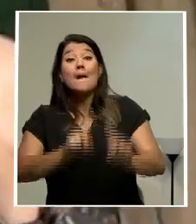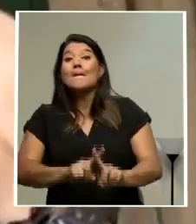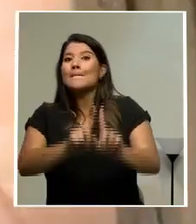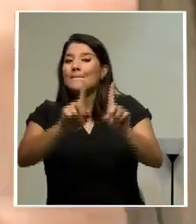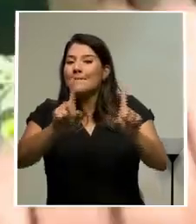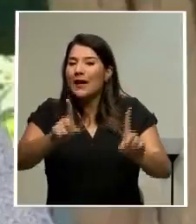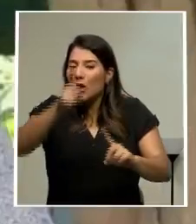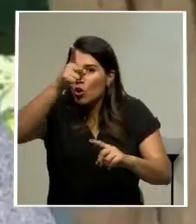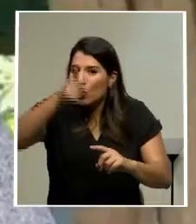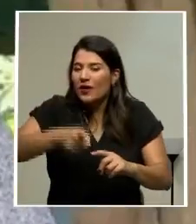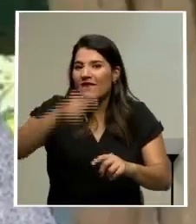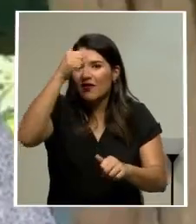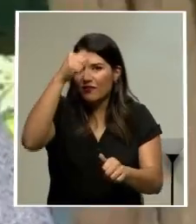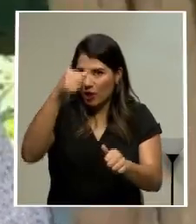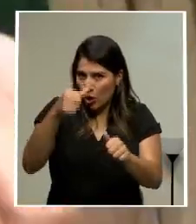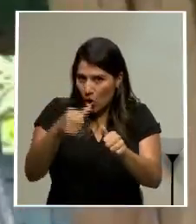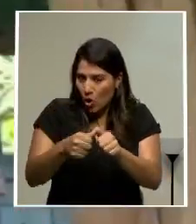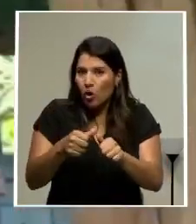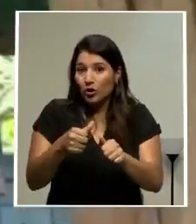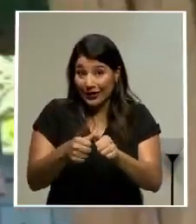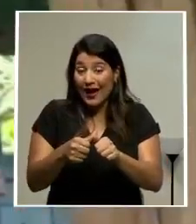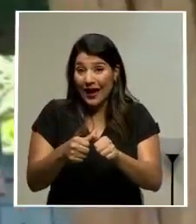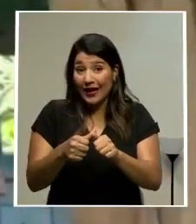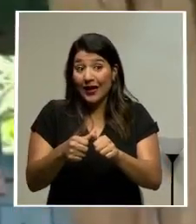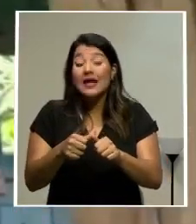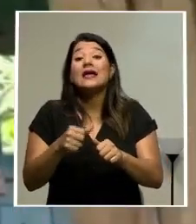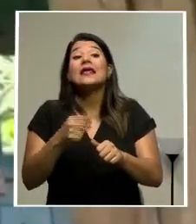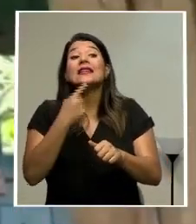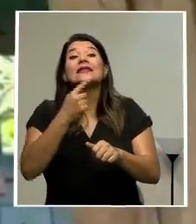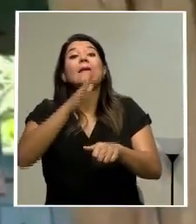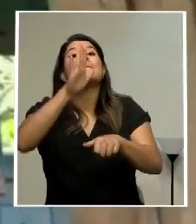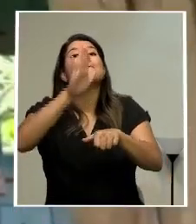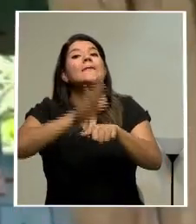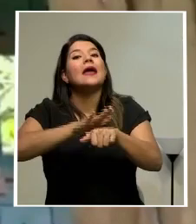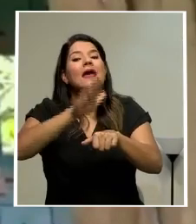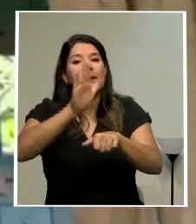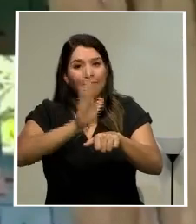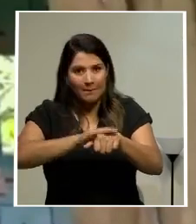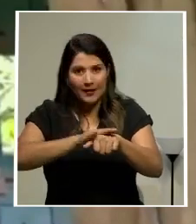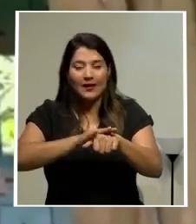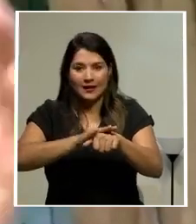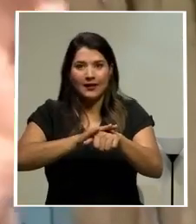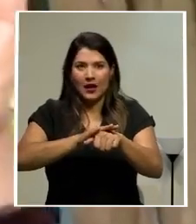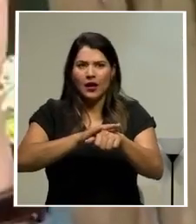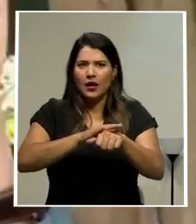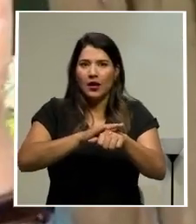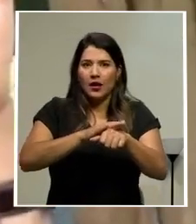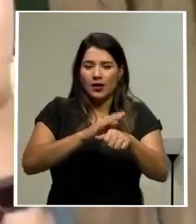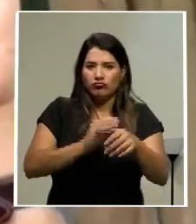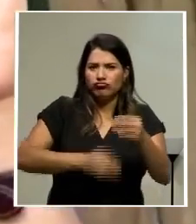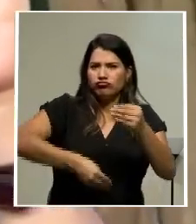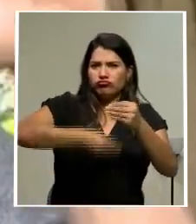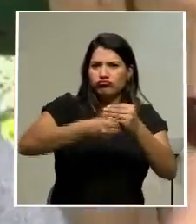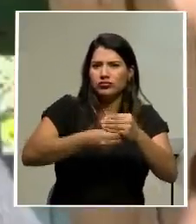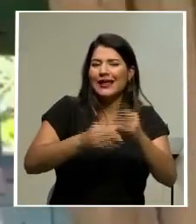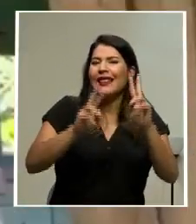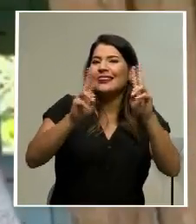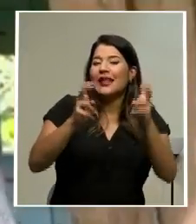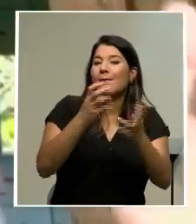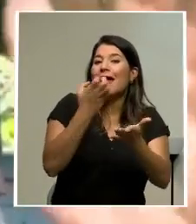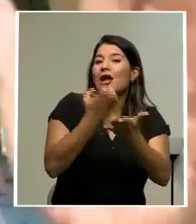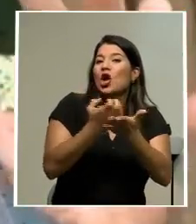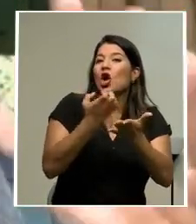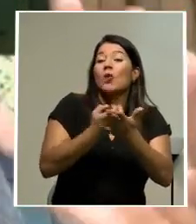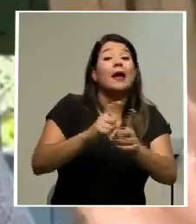eso, vamos a entender que dice que se permiten incluir los contenidos económicos, pero no a la